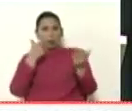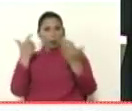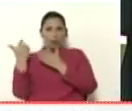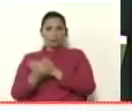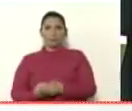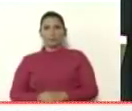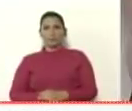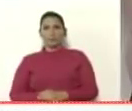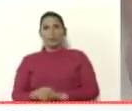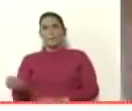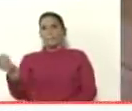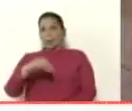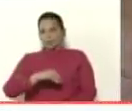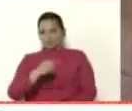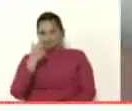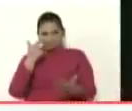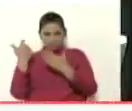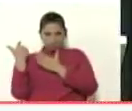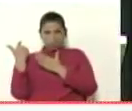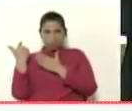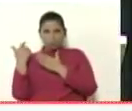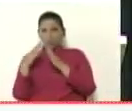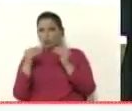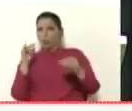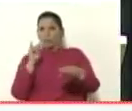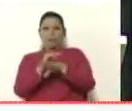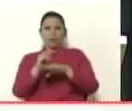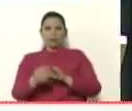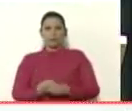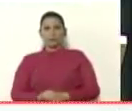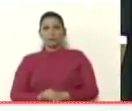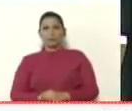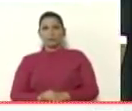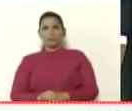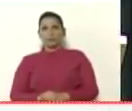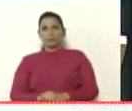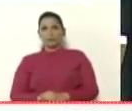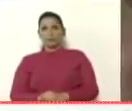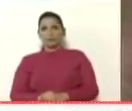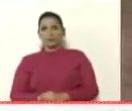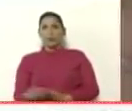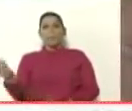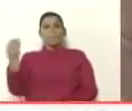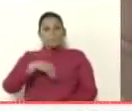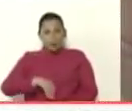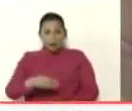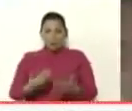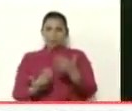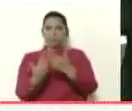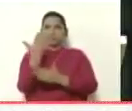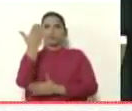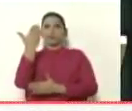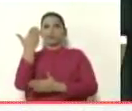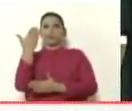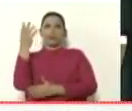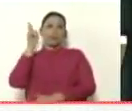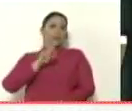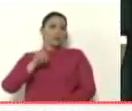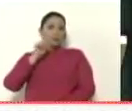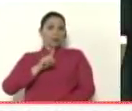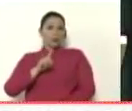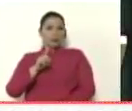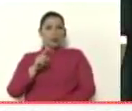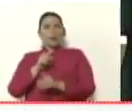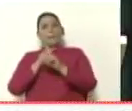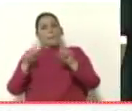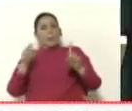más facturas todas falsificadas o infladas más facturas y si el gobierno